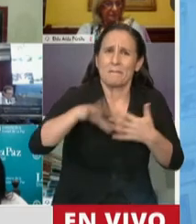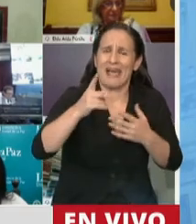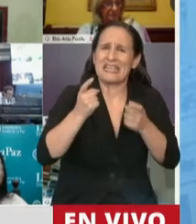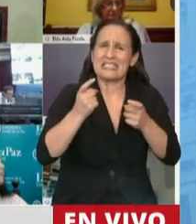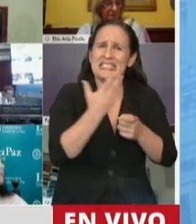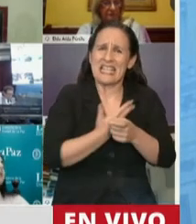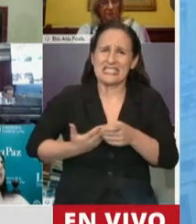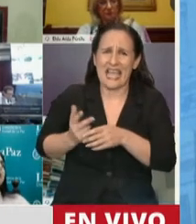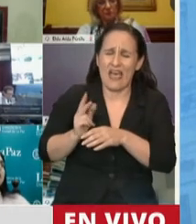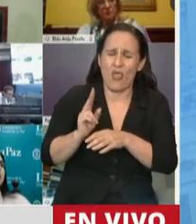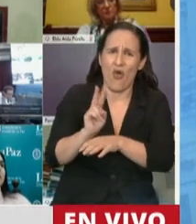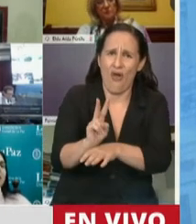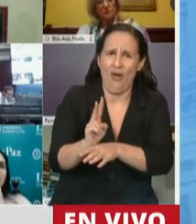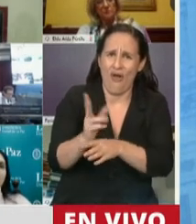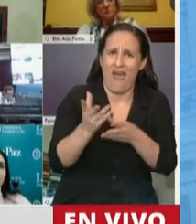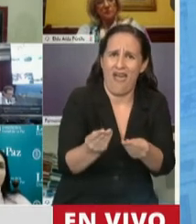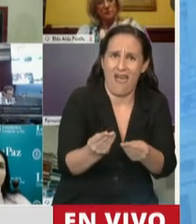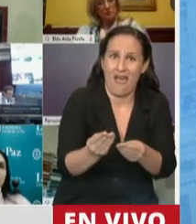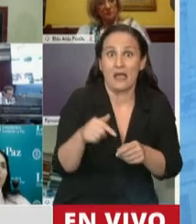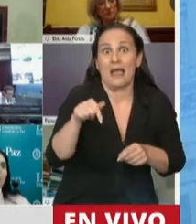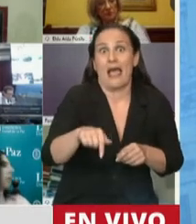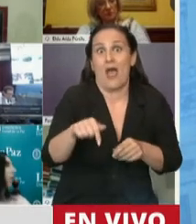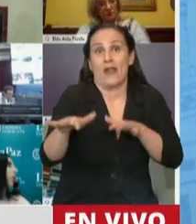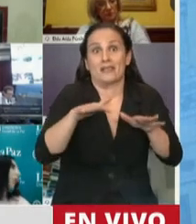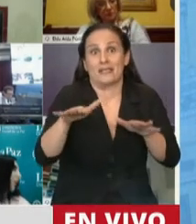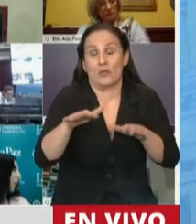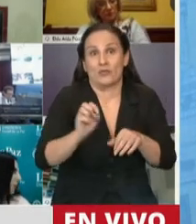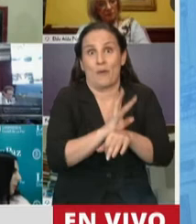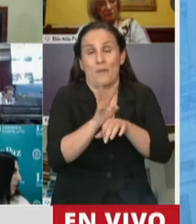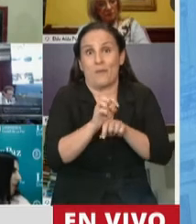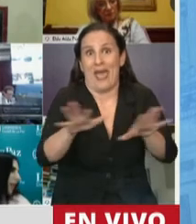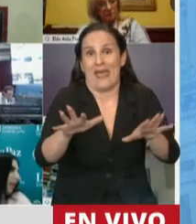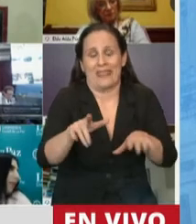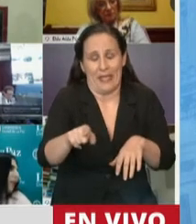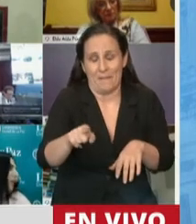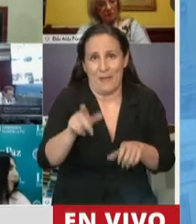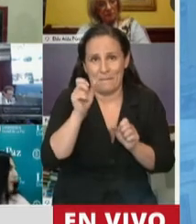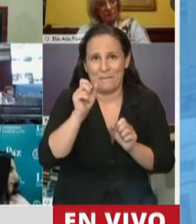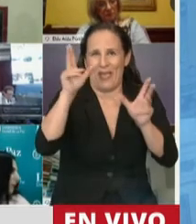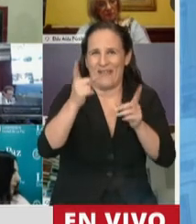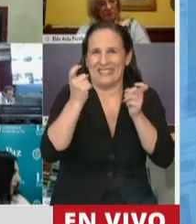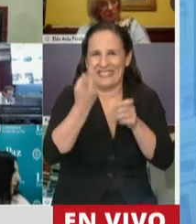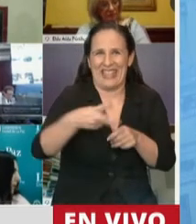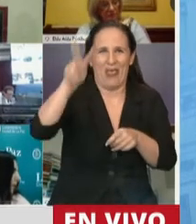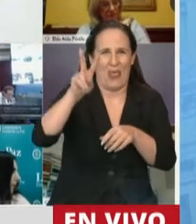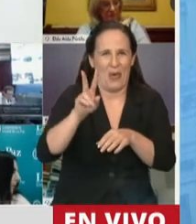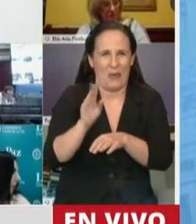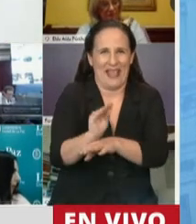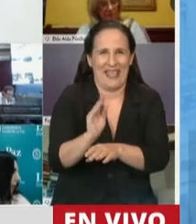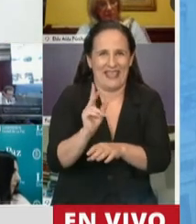del Estado, ni que hablar en estos momentos de pandemia. El senador Pichetto